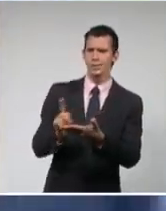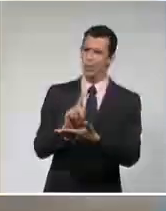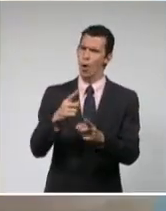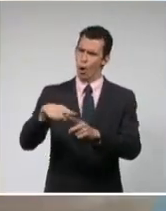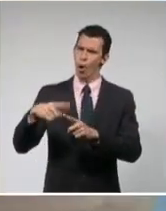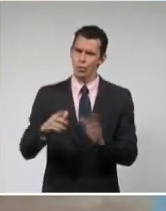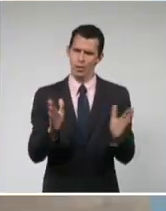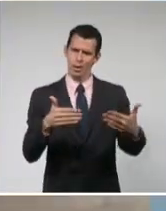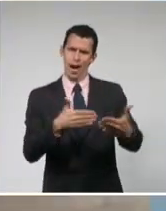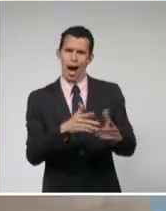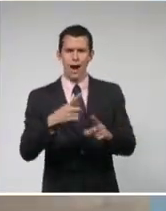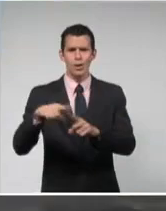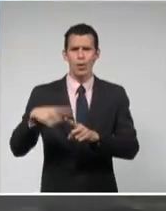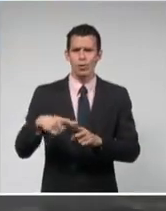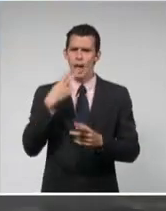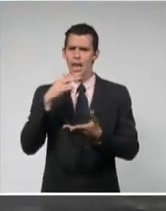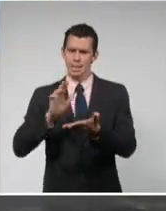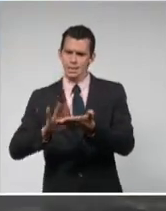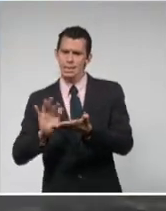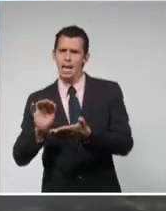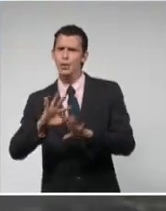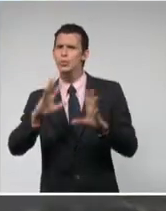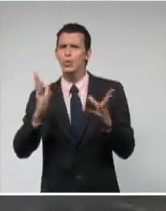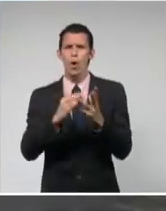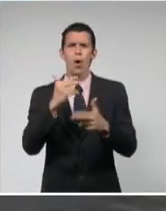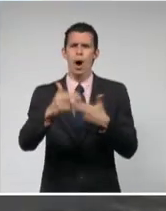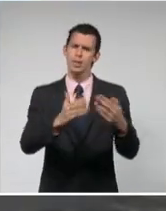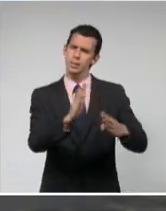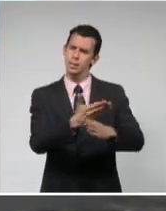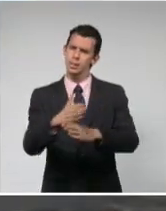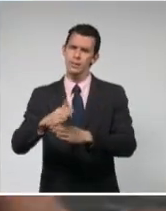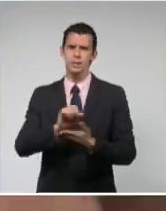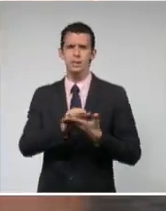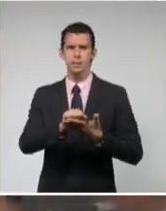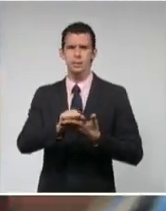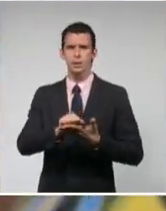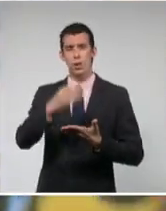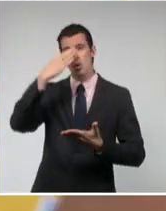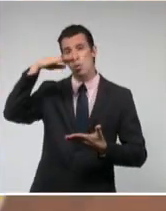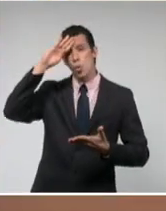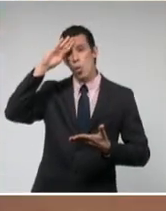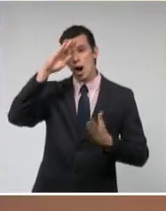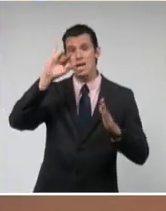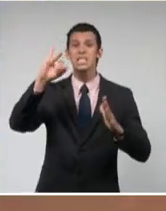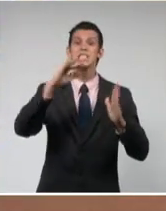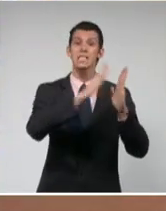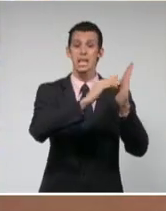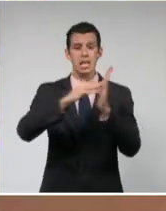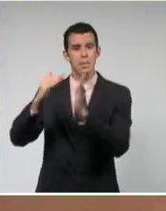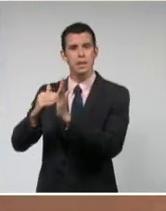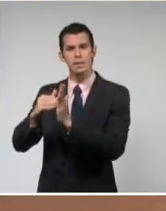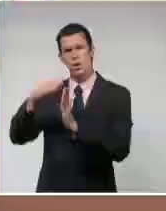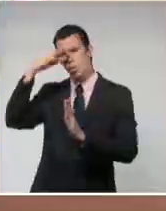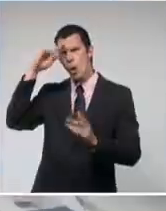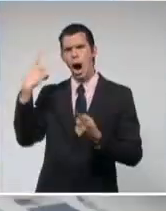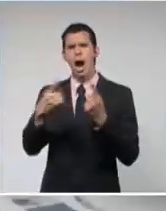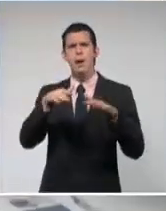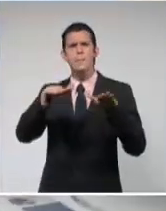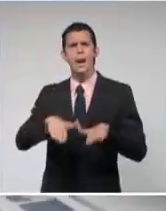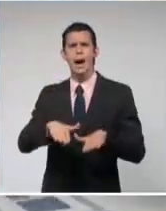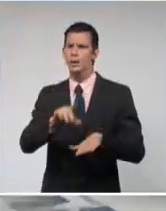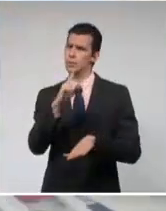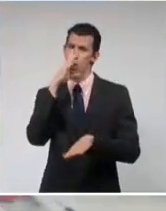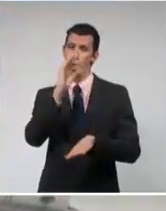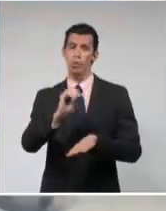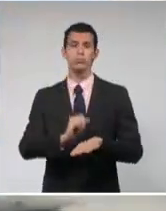venta de sellos. En estos siete meses que llevamos de pandemia, el correo cubano no se ha detenido. Adaptado a las particularidades